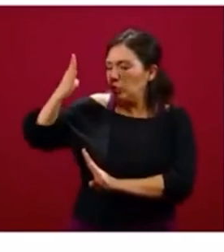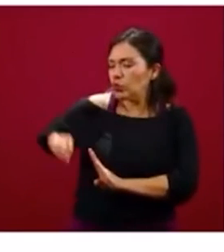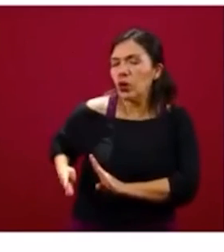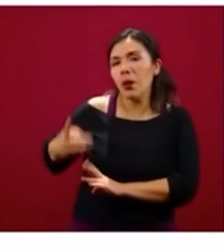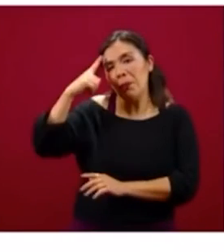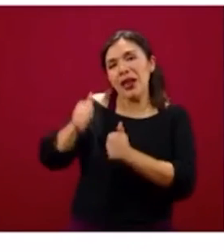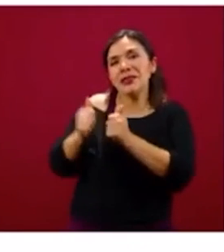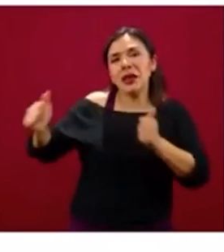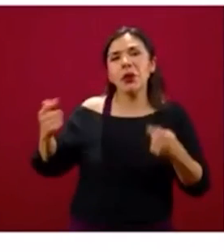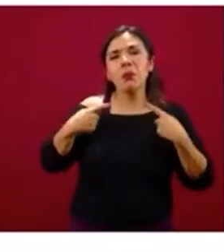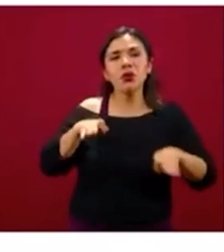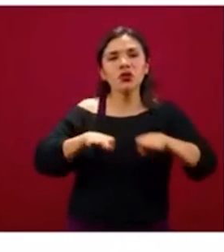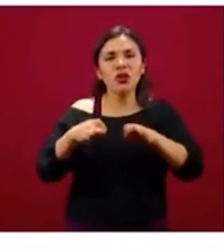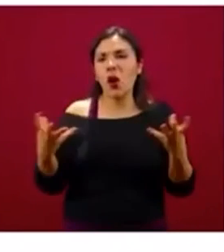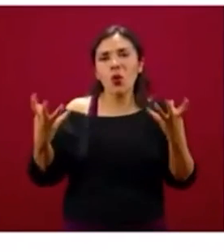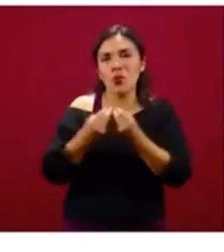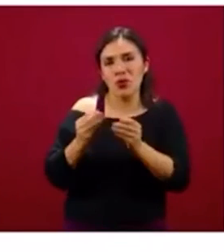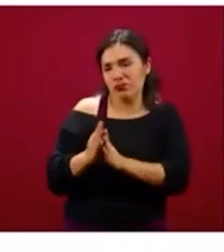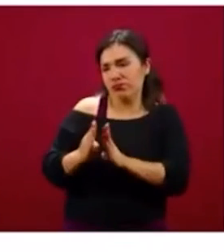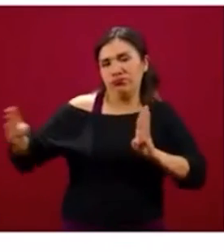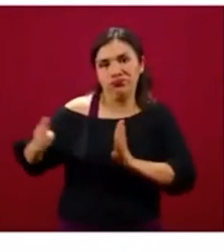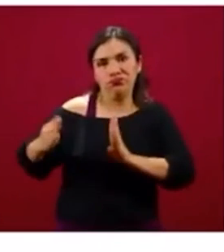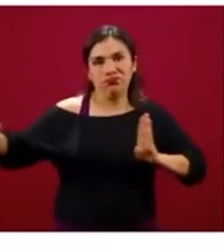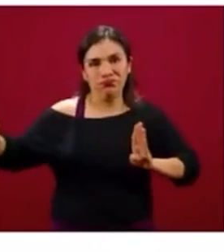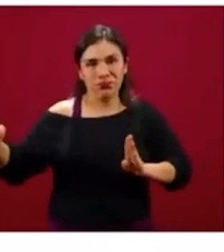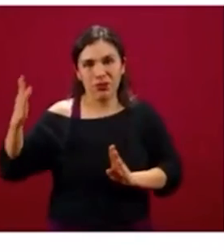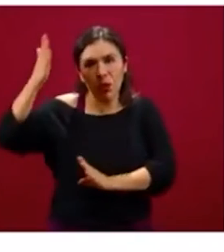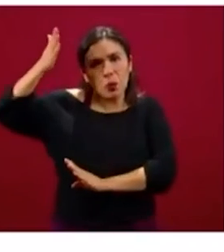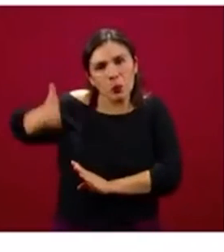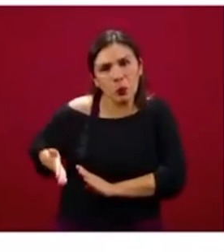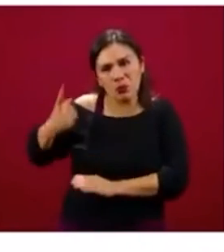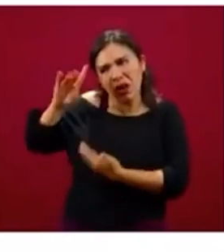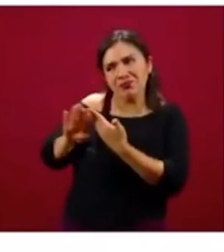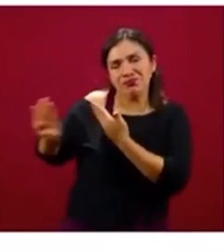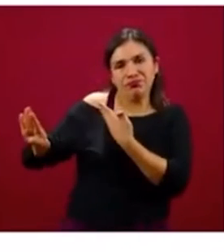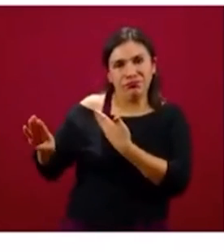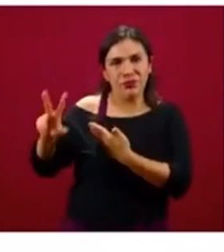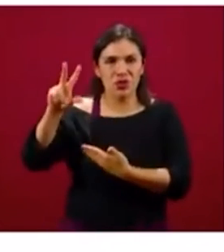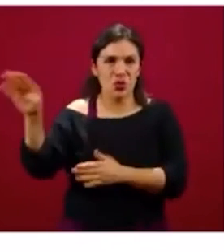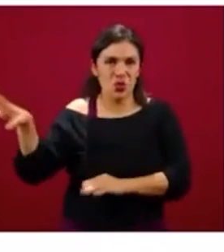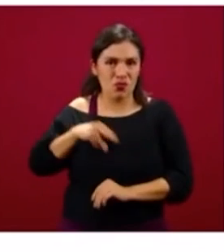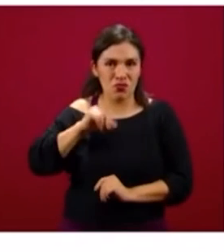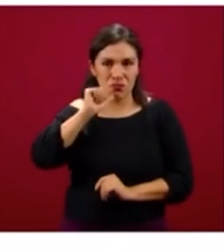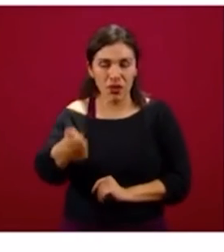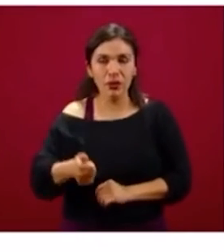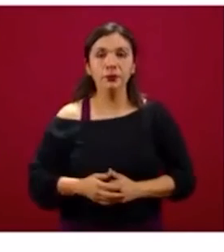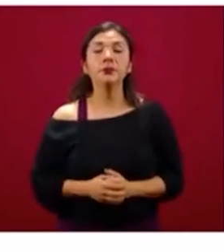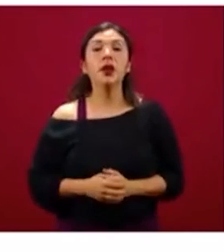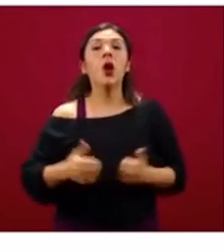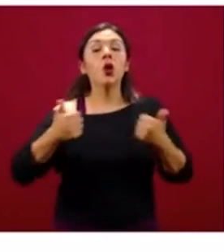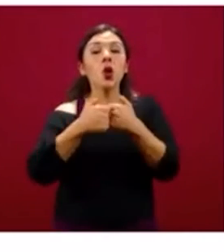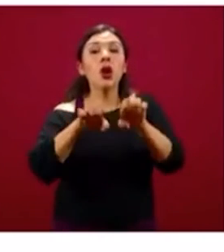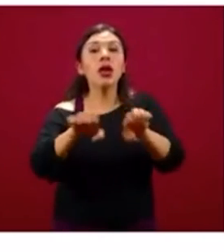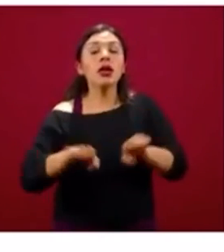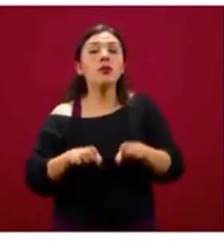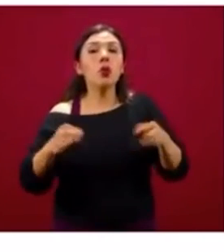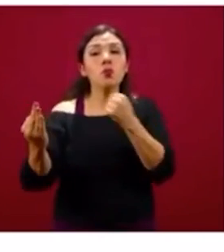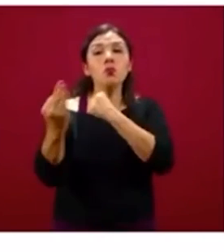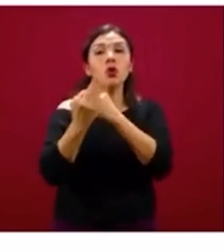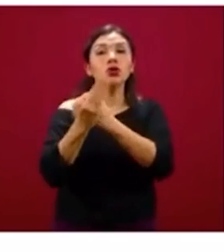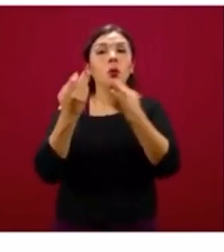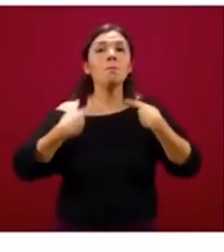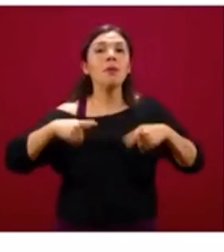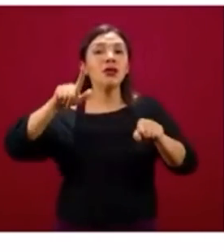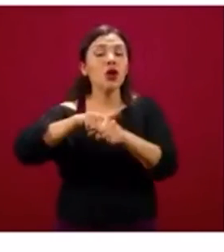para que puedan ir evitando los contagios. Equipo de protección personal para